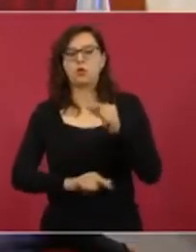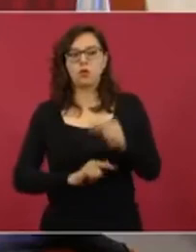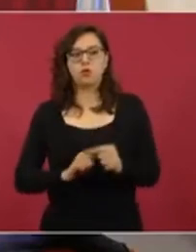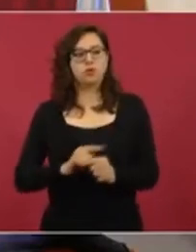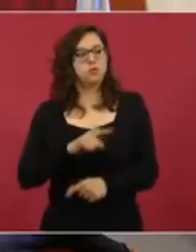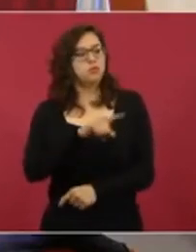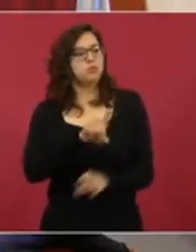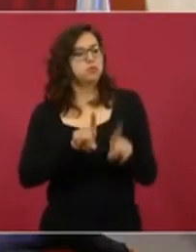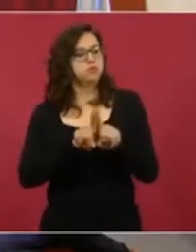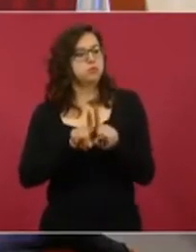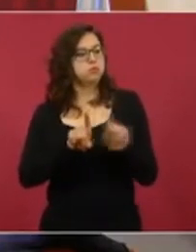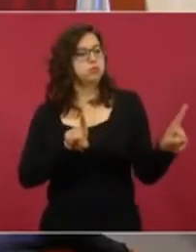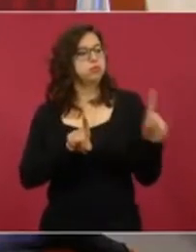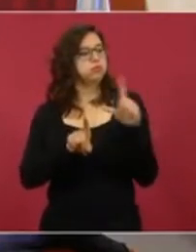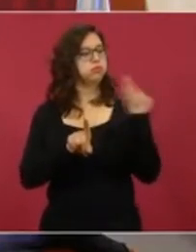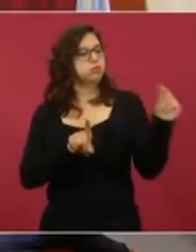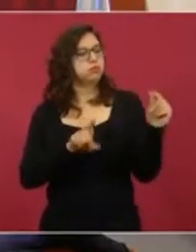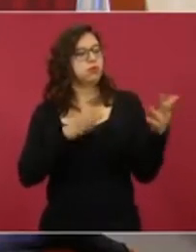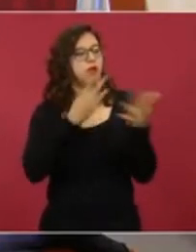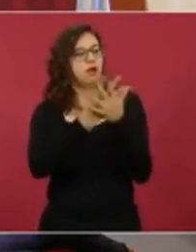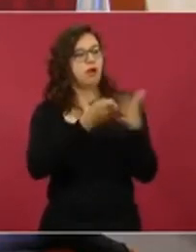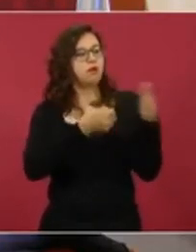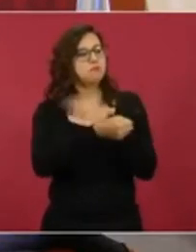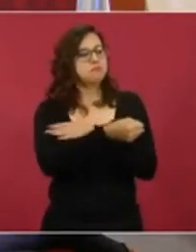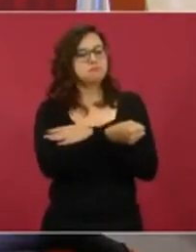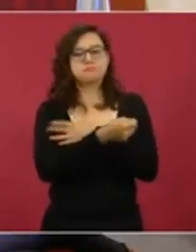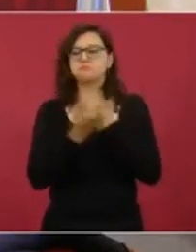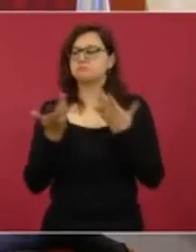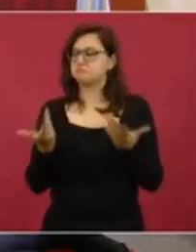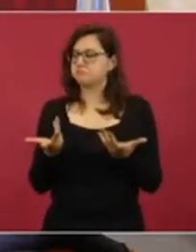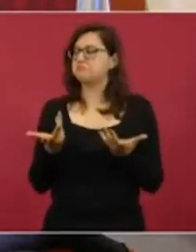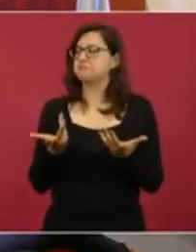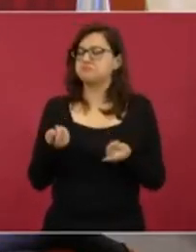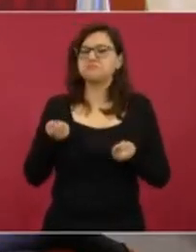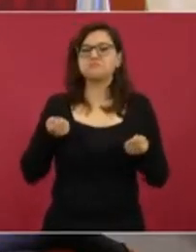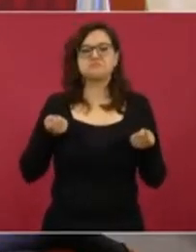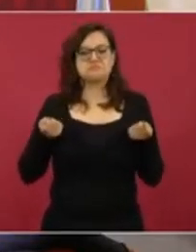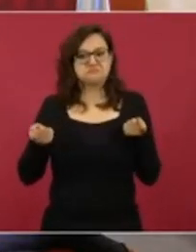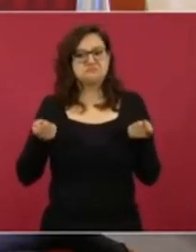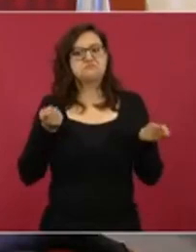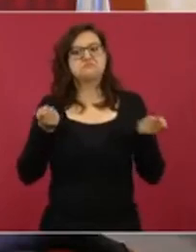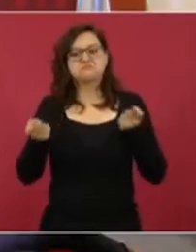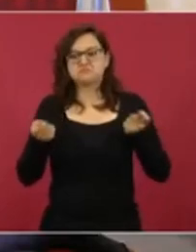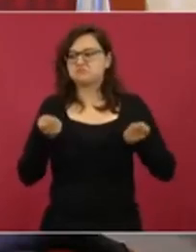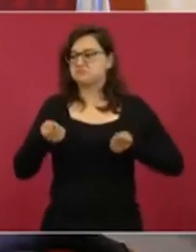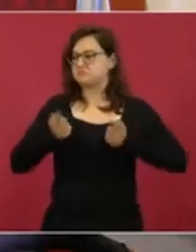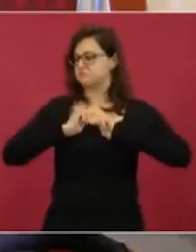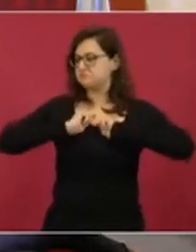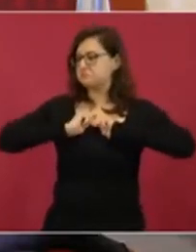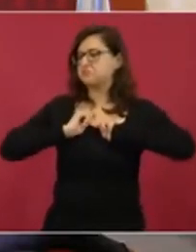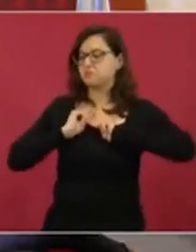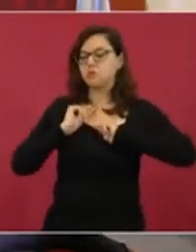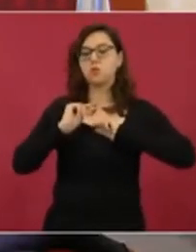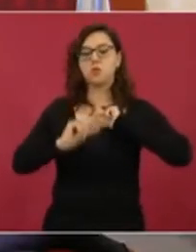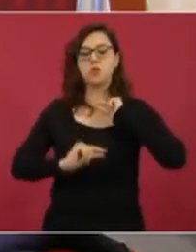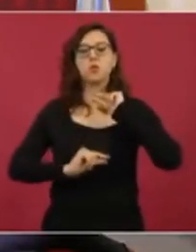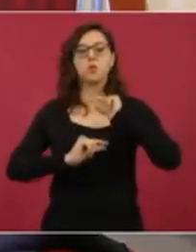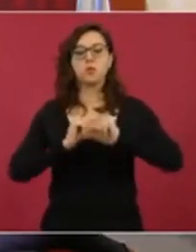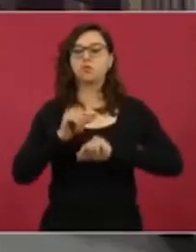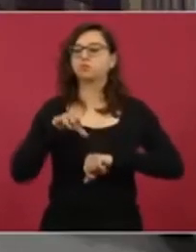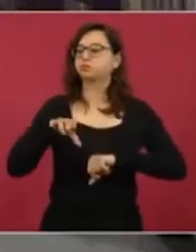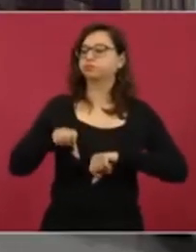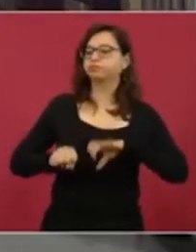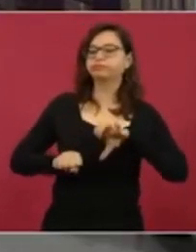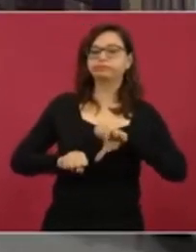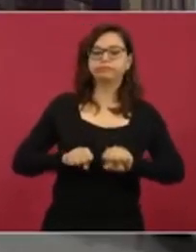la plaza, como se conoce en el argot delincuencial, de San José de